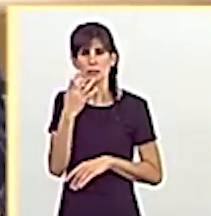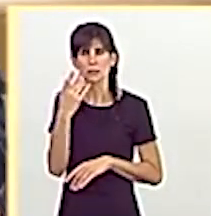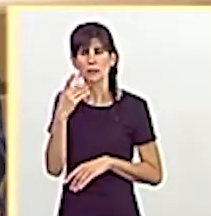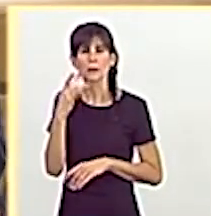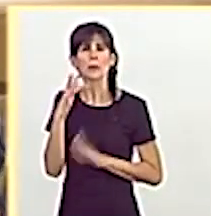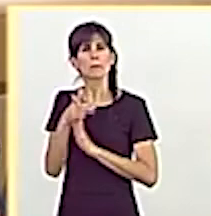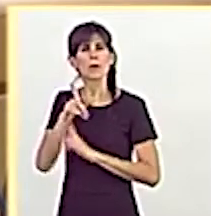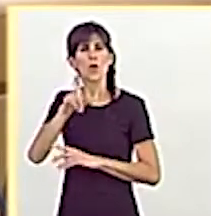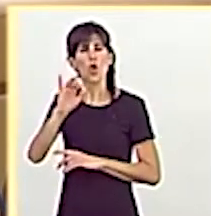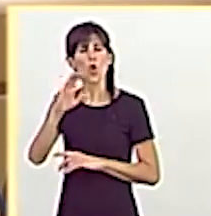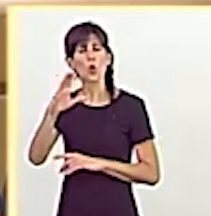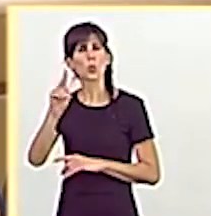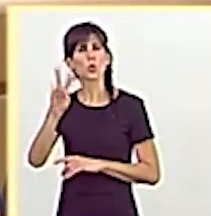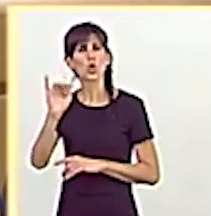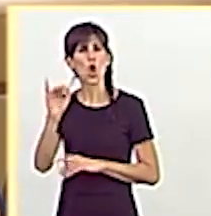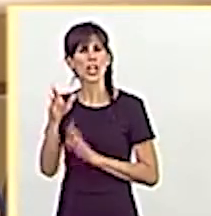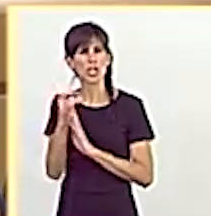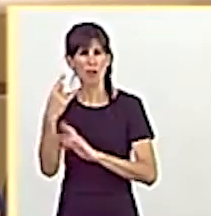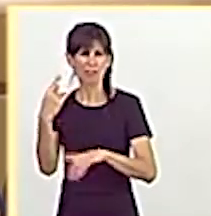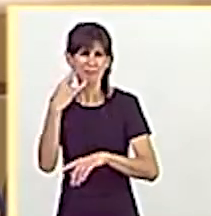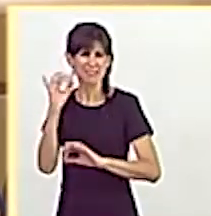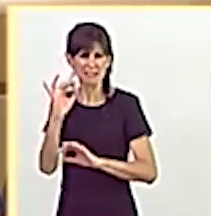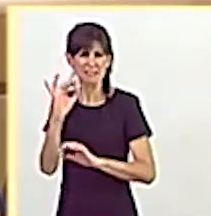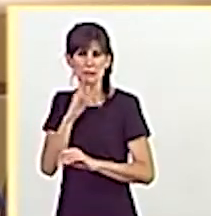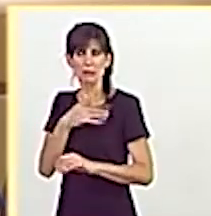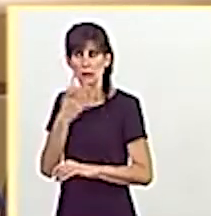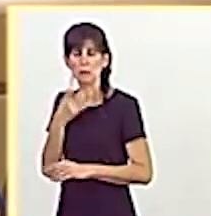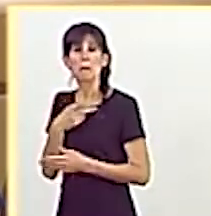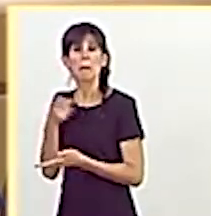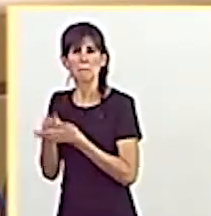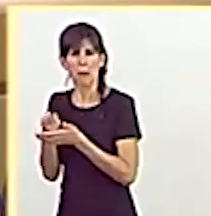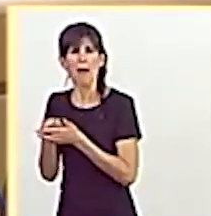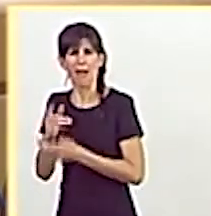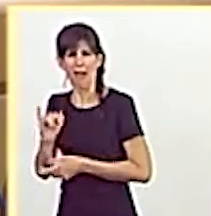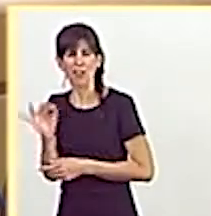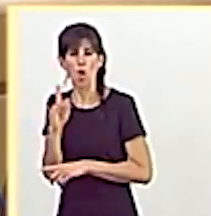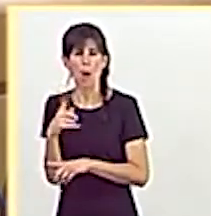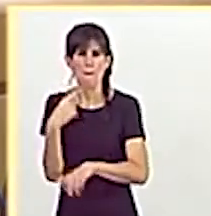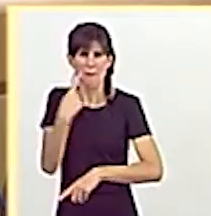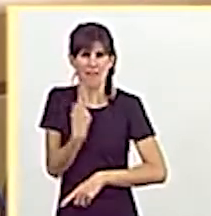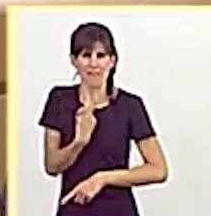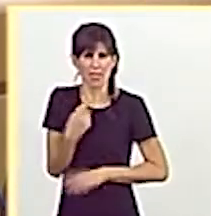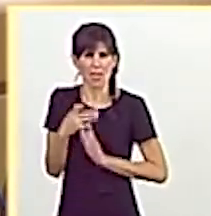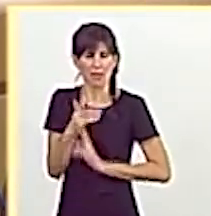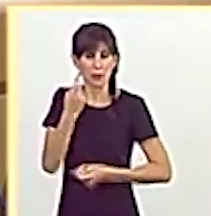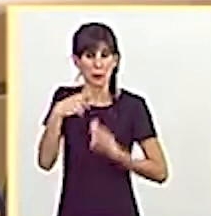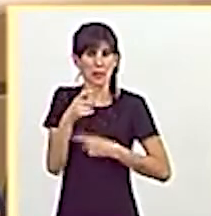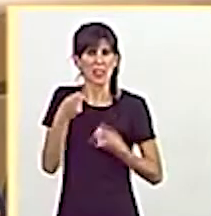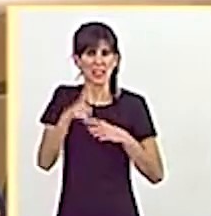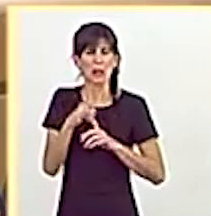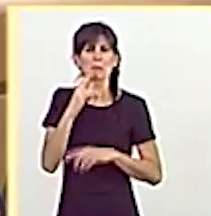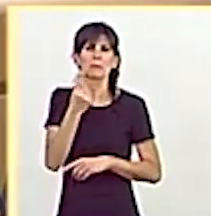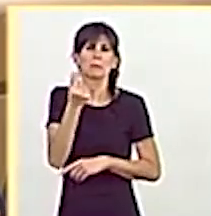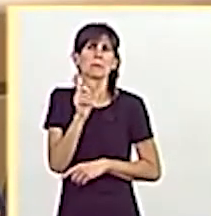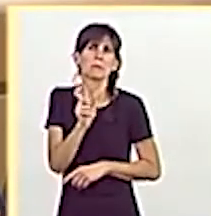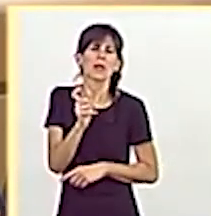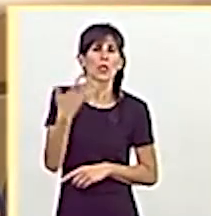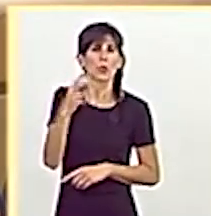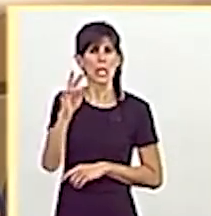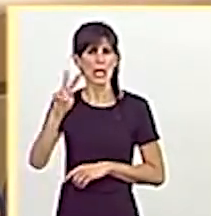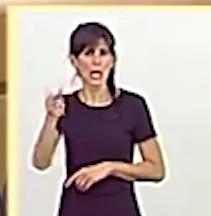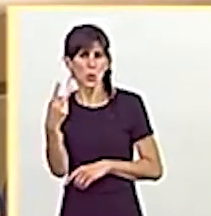locutorio o a las mafias que venden citas, donde encontraremos varias tarifas, 50 euros